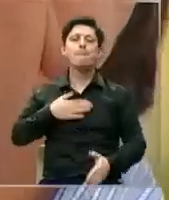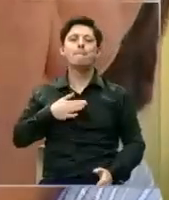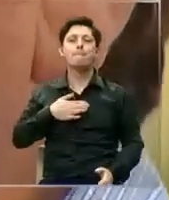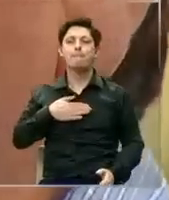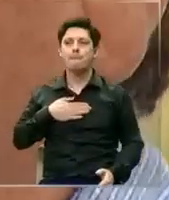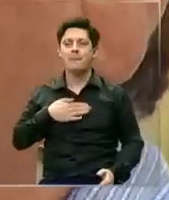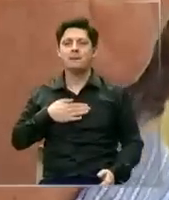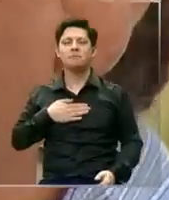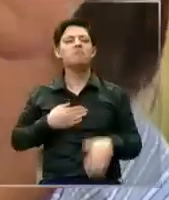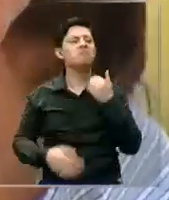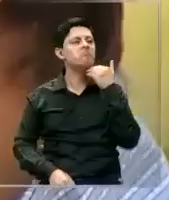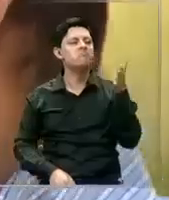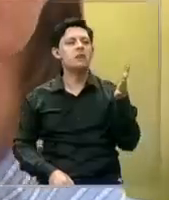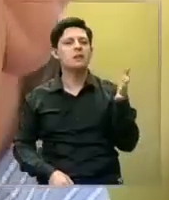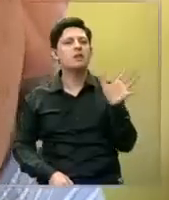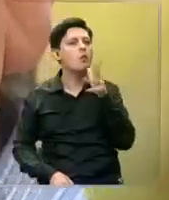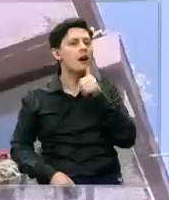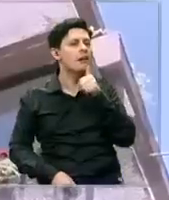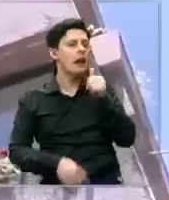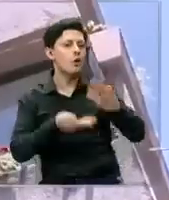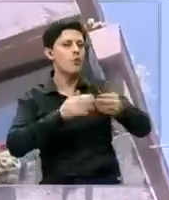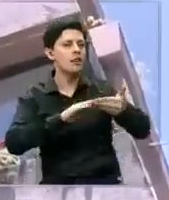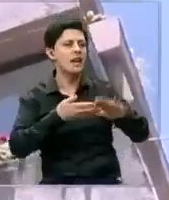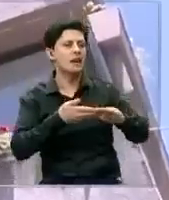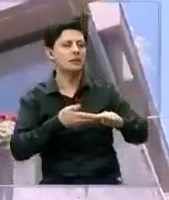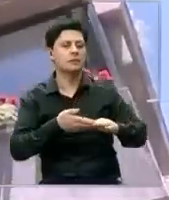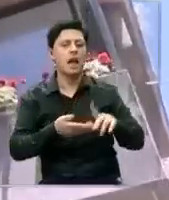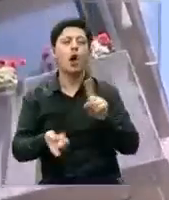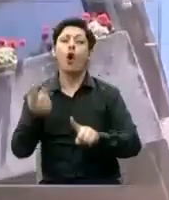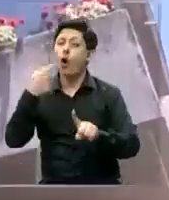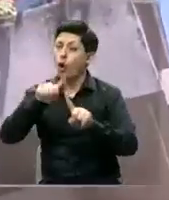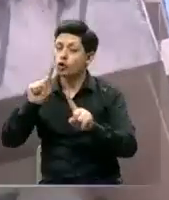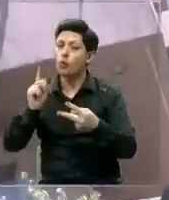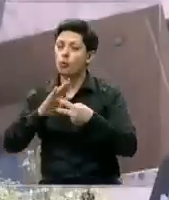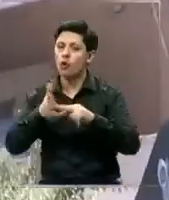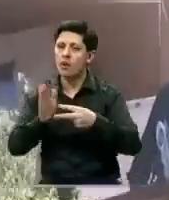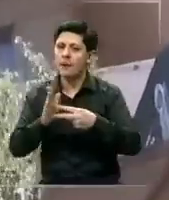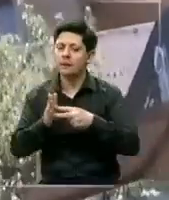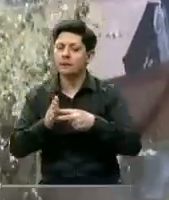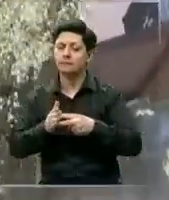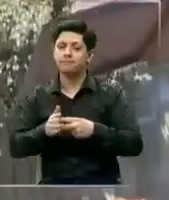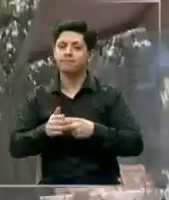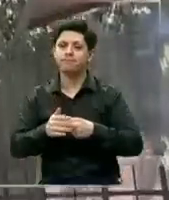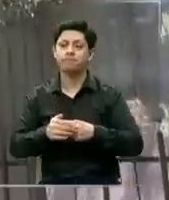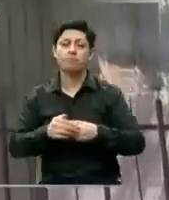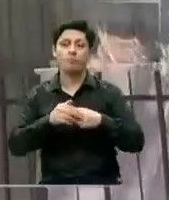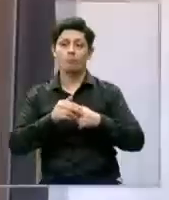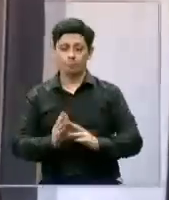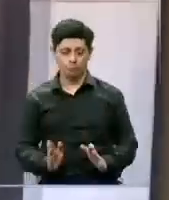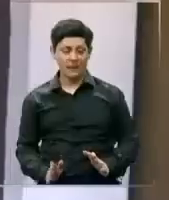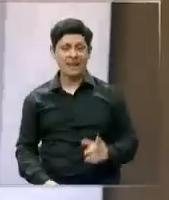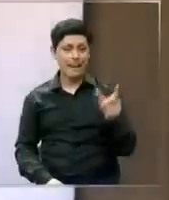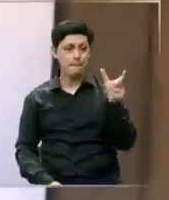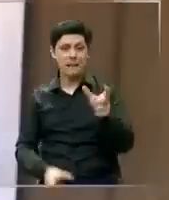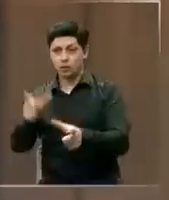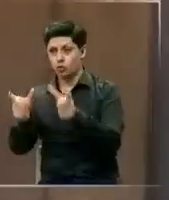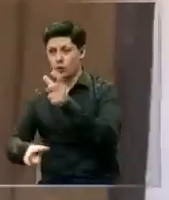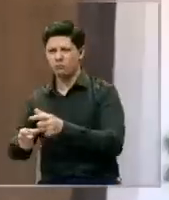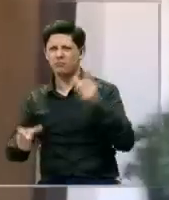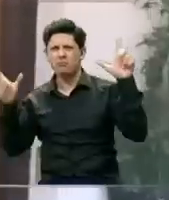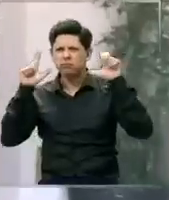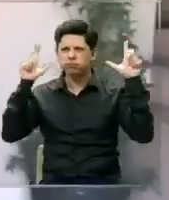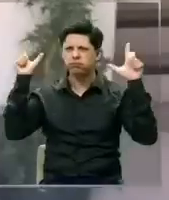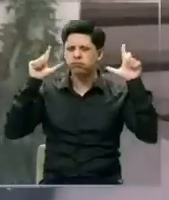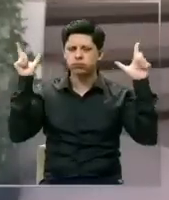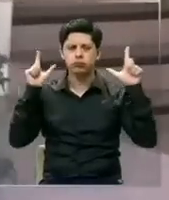y en desmedro de la comunidad. Eso no corresponde. Se agrega otra problemática a esta historia. Los residentes a diario se quejan de ruidos